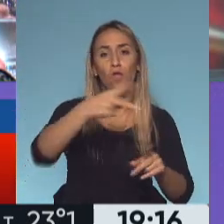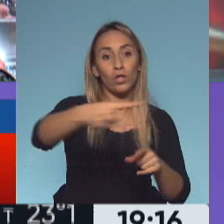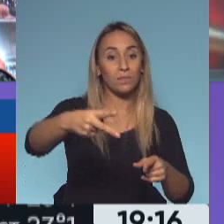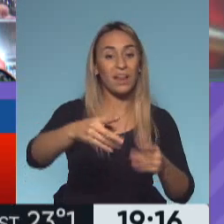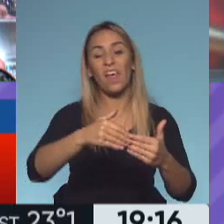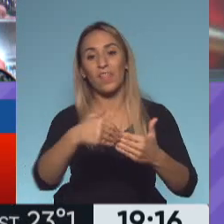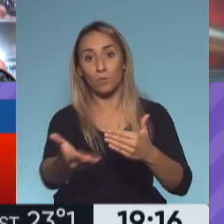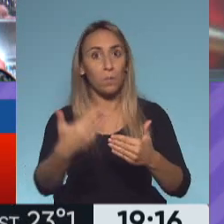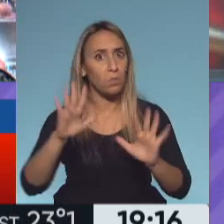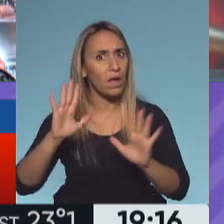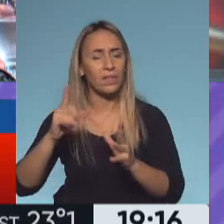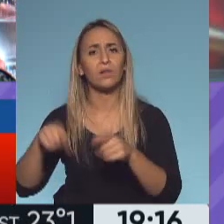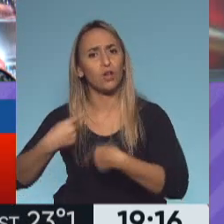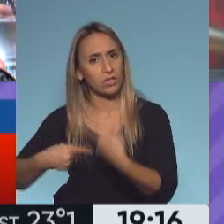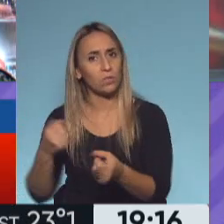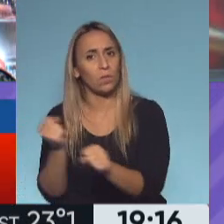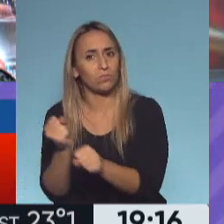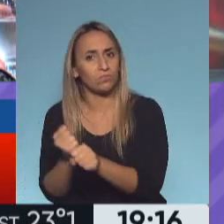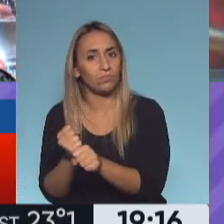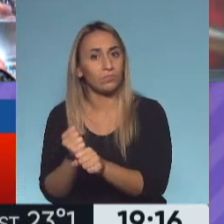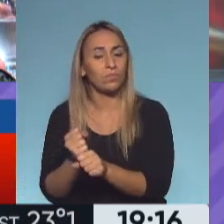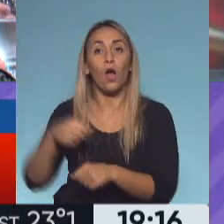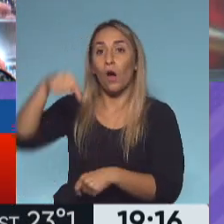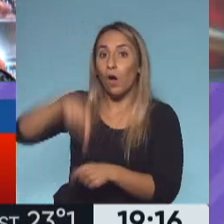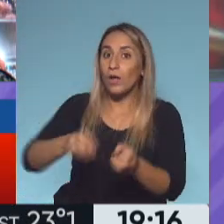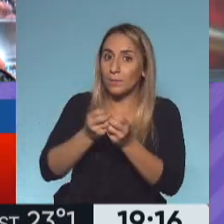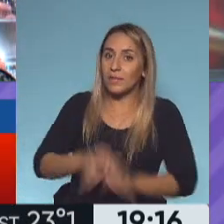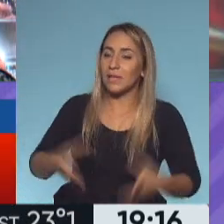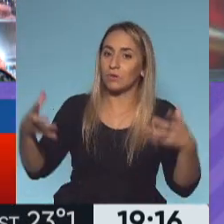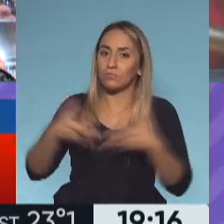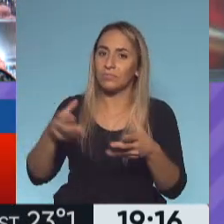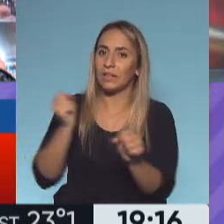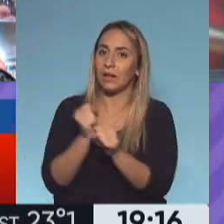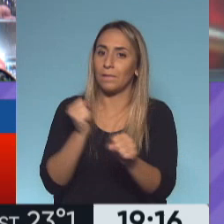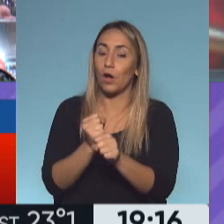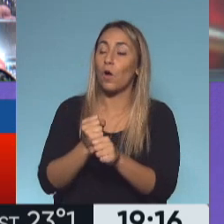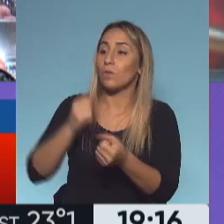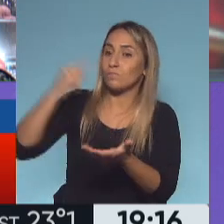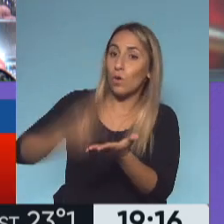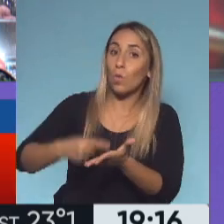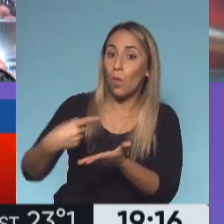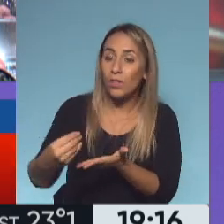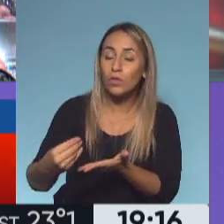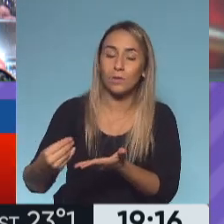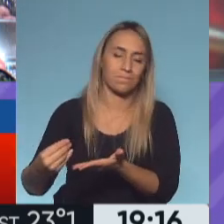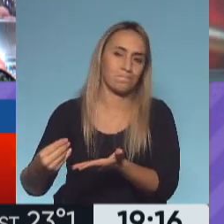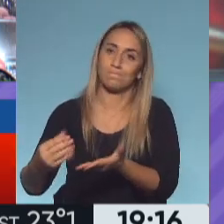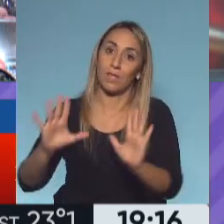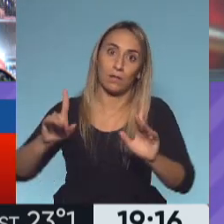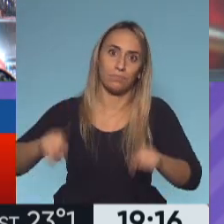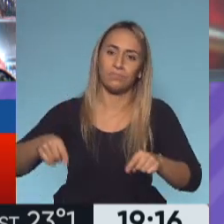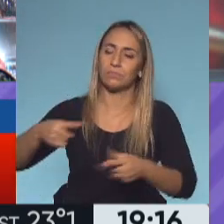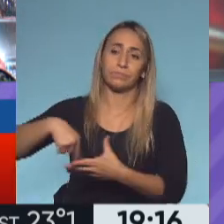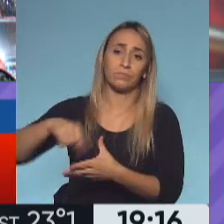trabajar. ¿Cuándo van a resolver? Solo ellos lo saben. No parecen tener ningún apuro. Perfecto. La Justicia Federal